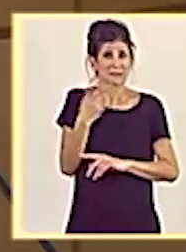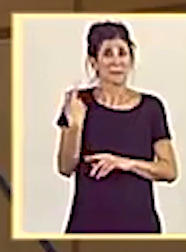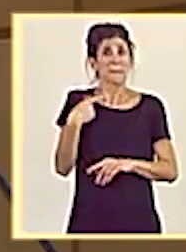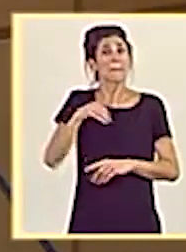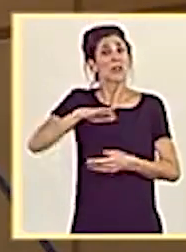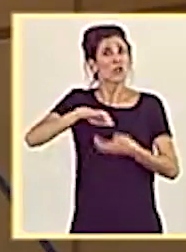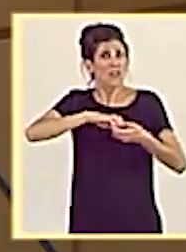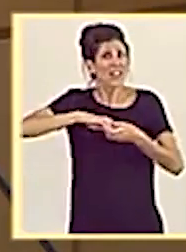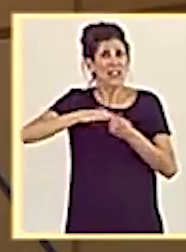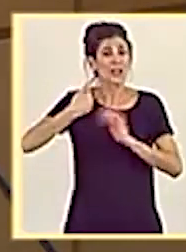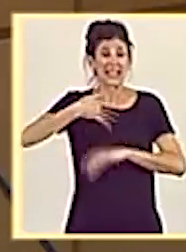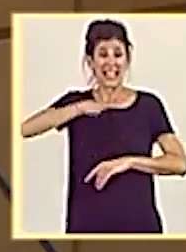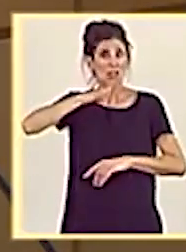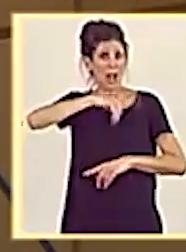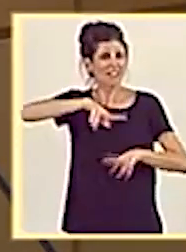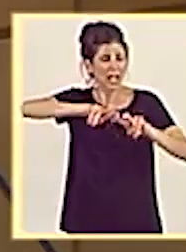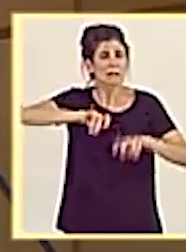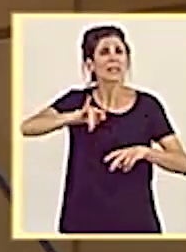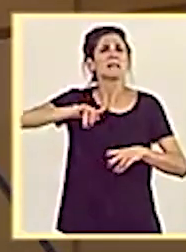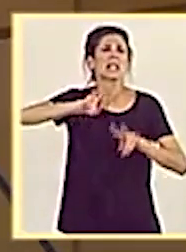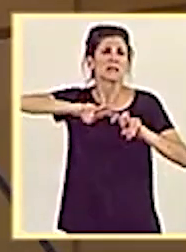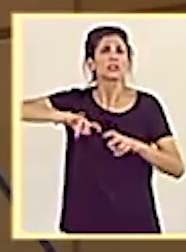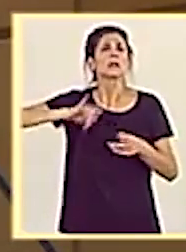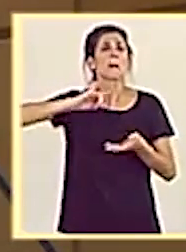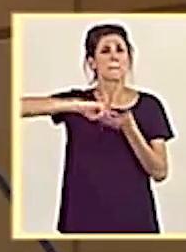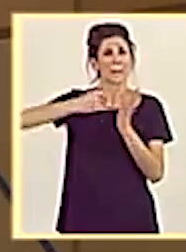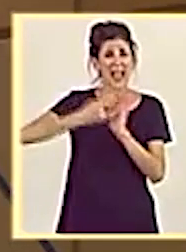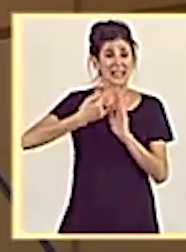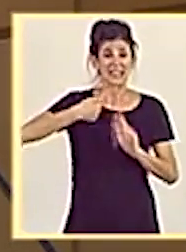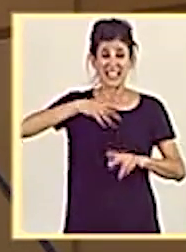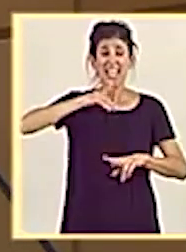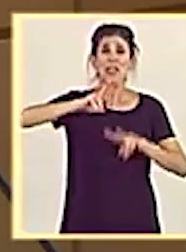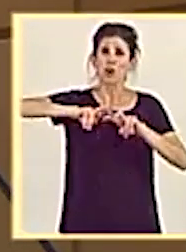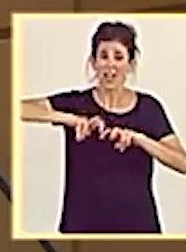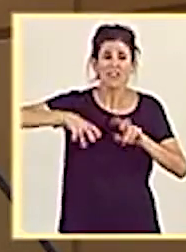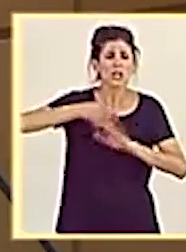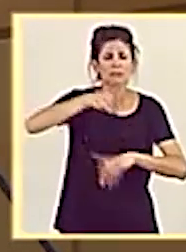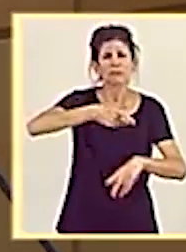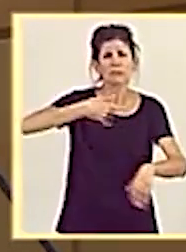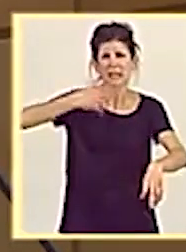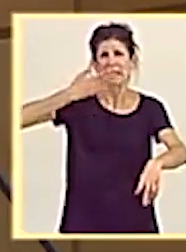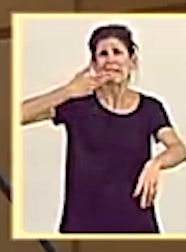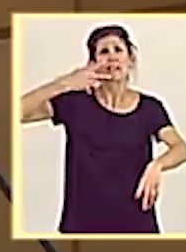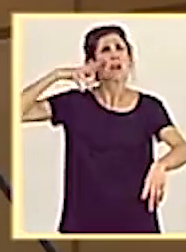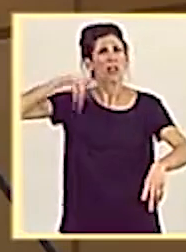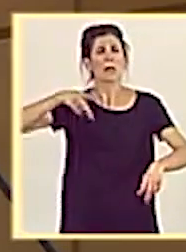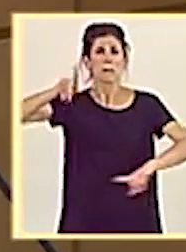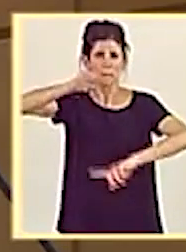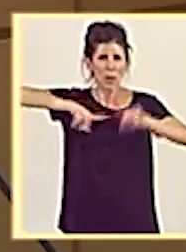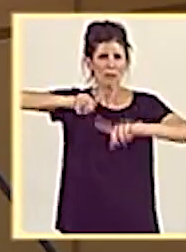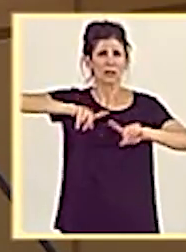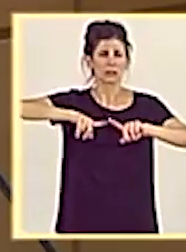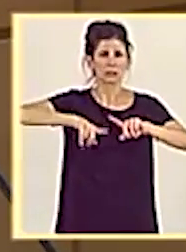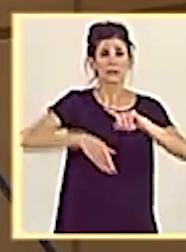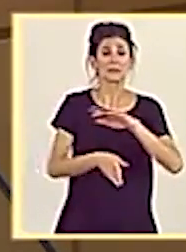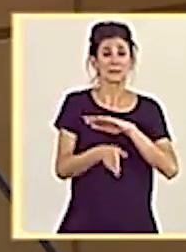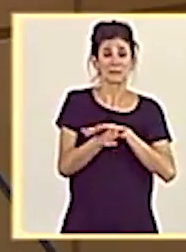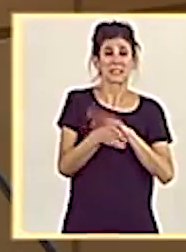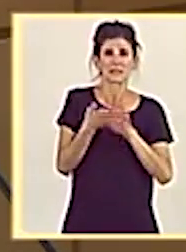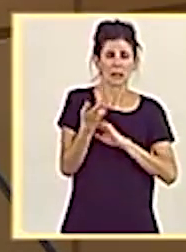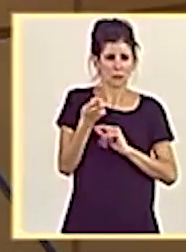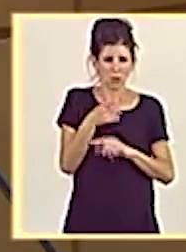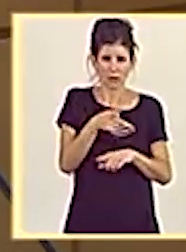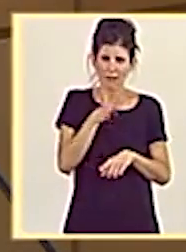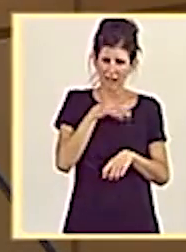del Ebro, en su revisión del plan hidrográfico, no reconozca el problema de subsidencia y regresión